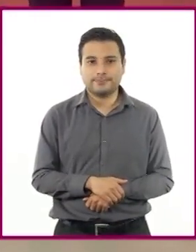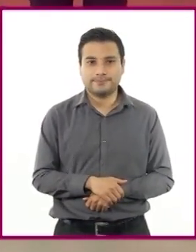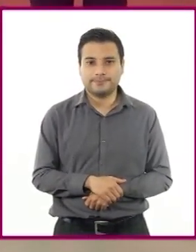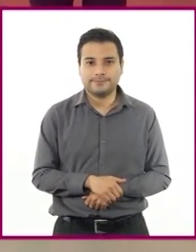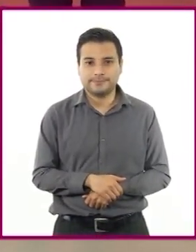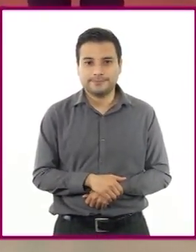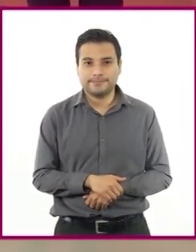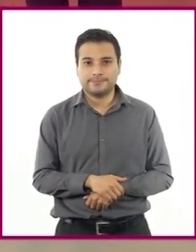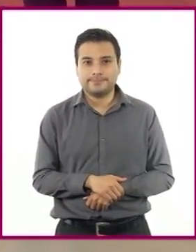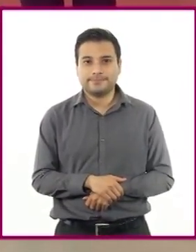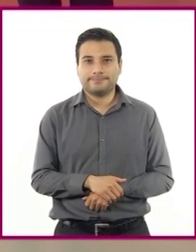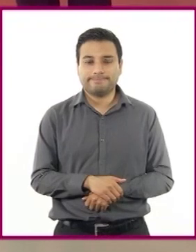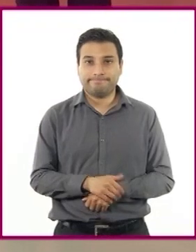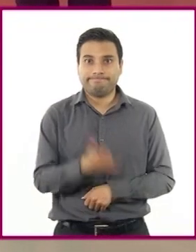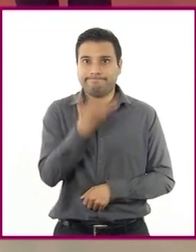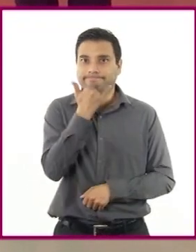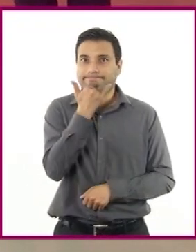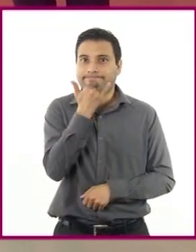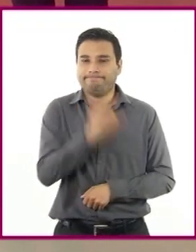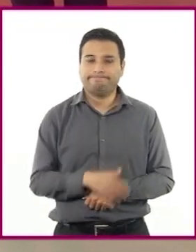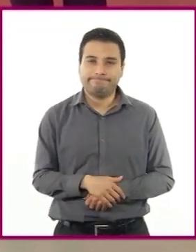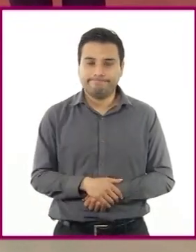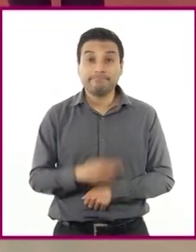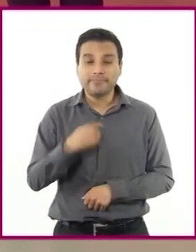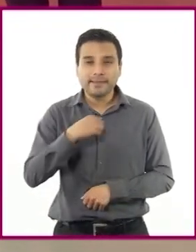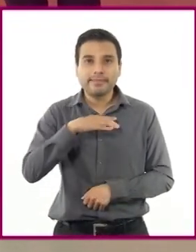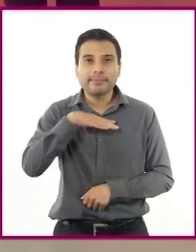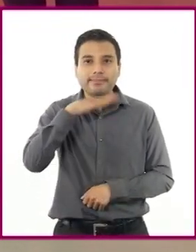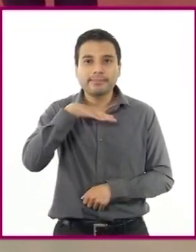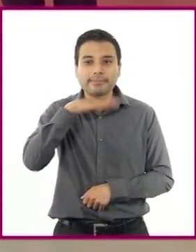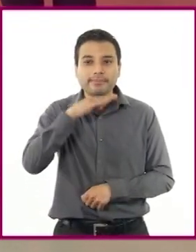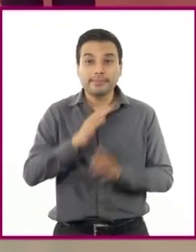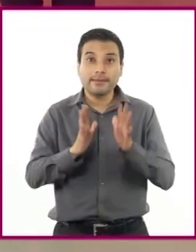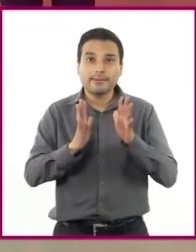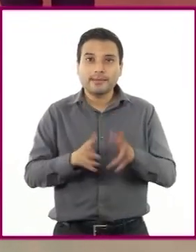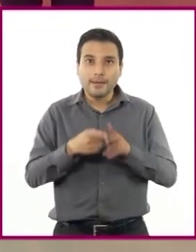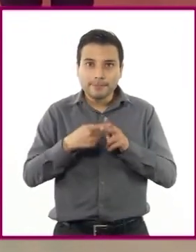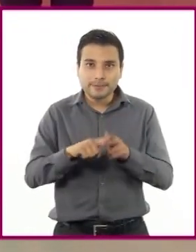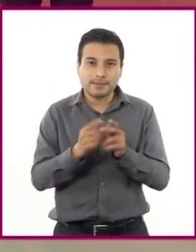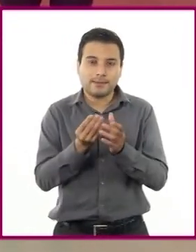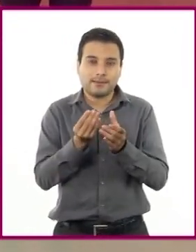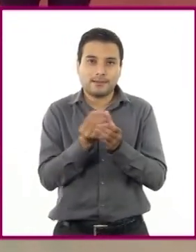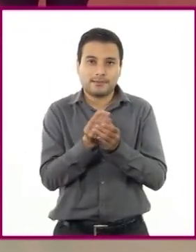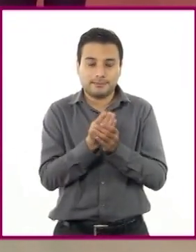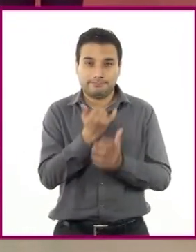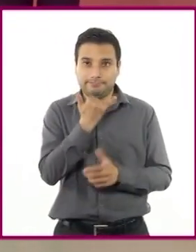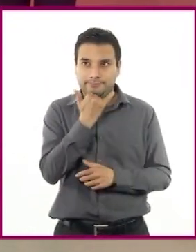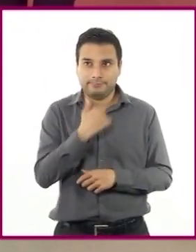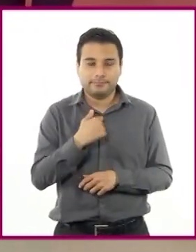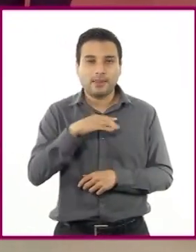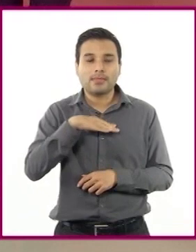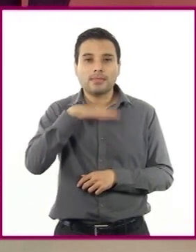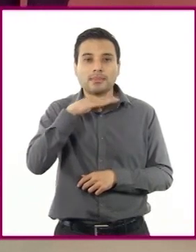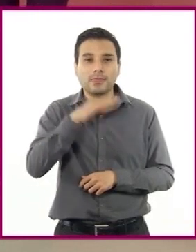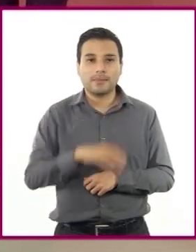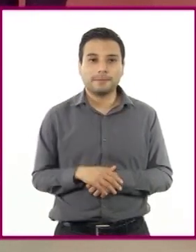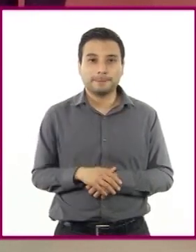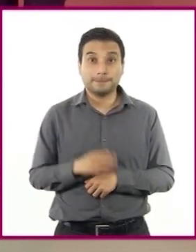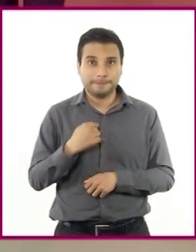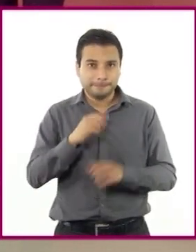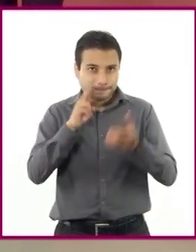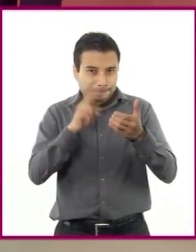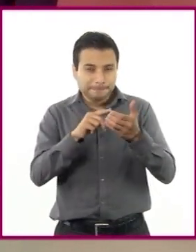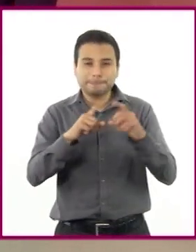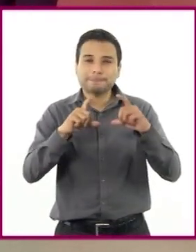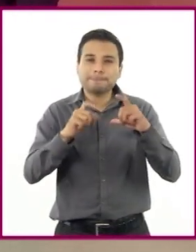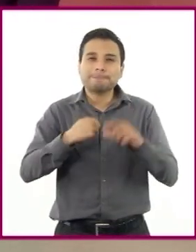Maestra, discúlpeme, no me di cuenta de que ya había empezado formalmente la sesión. Estaba mirando estas viejas fotos de